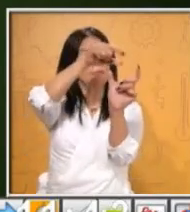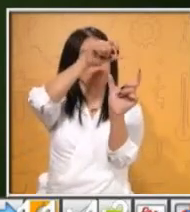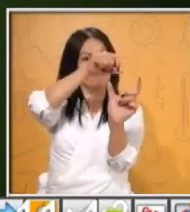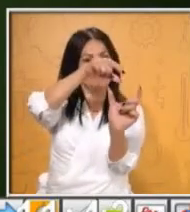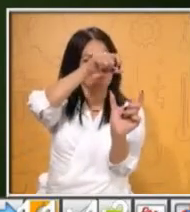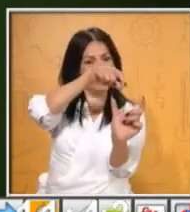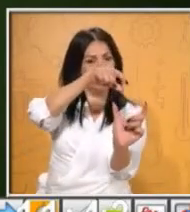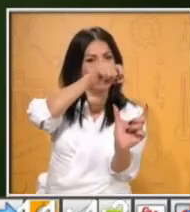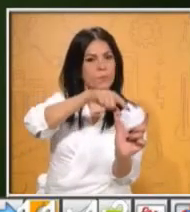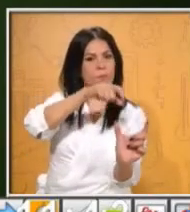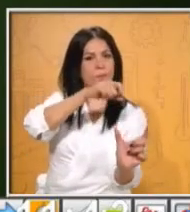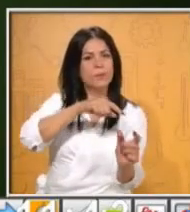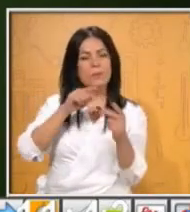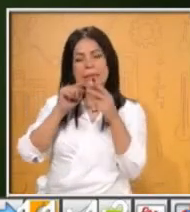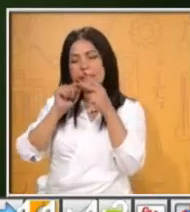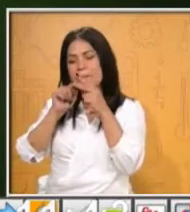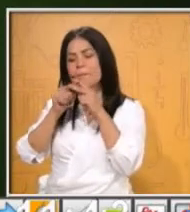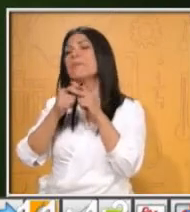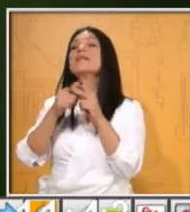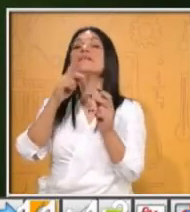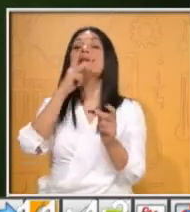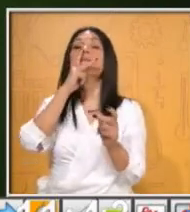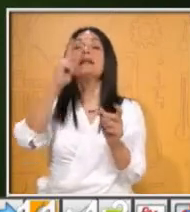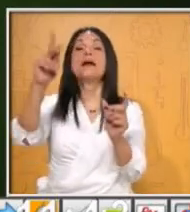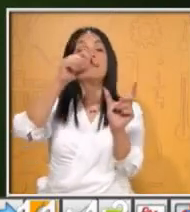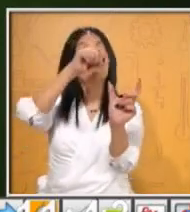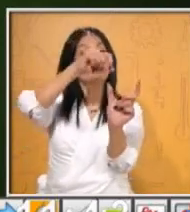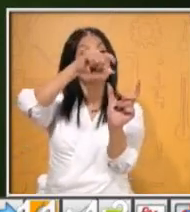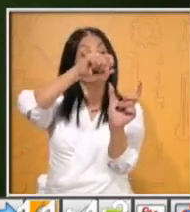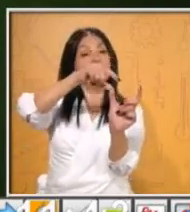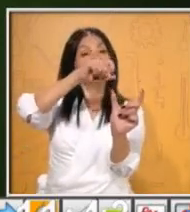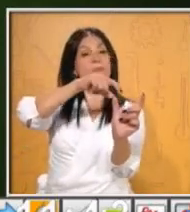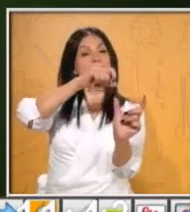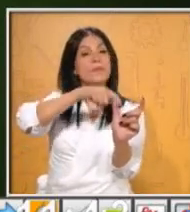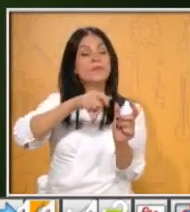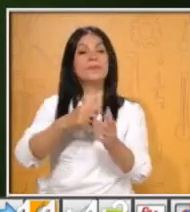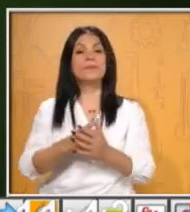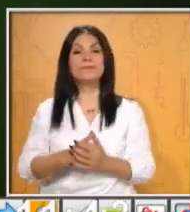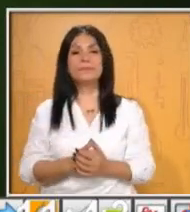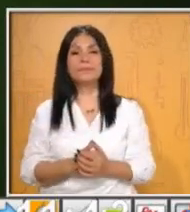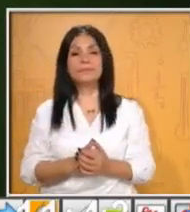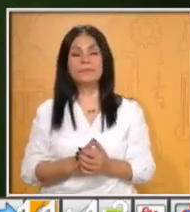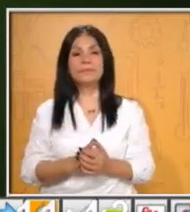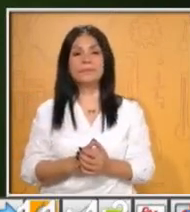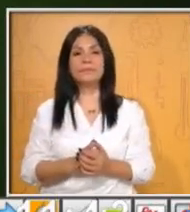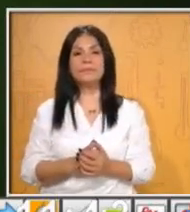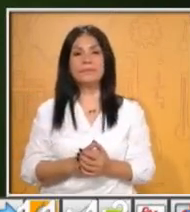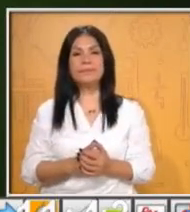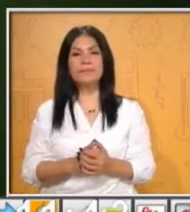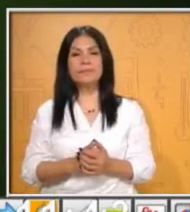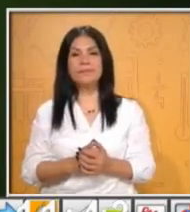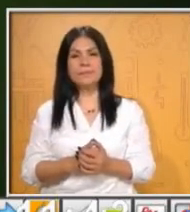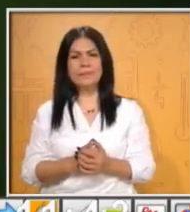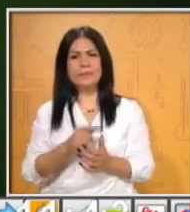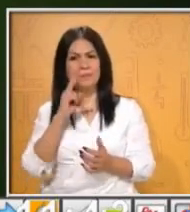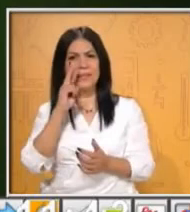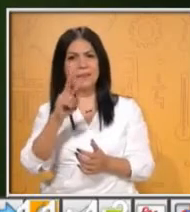Es el inicio de la palabra que no cambia. Así es. ¿Te diste cuenta cuál era el eczema en las palabras que utilizamos?